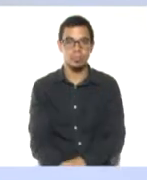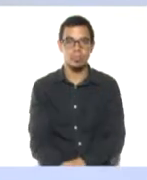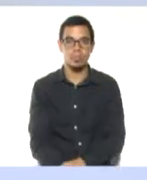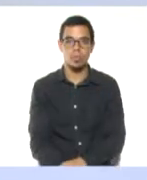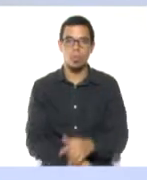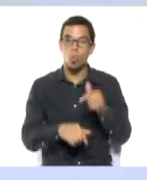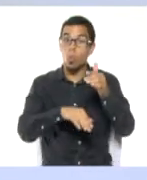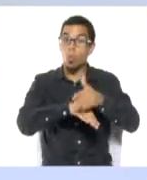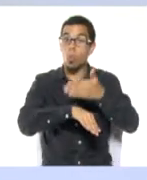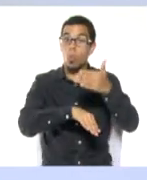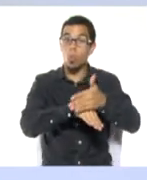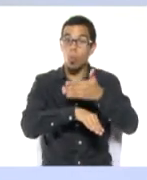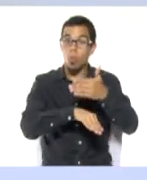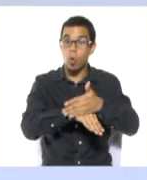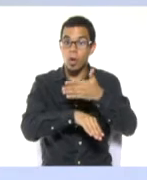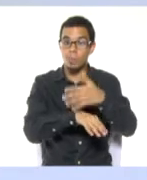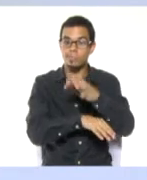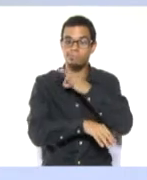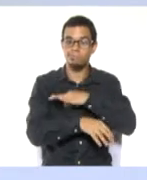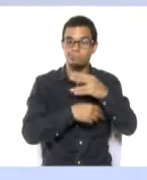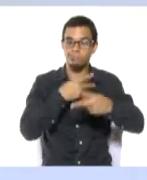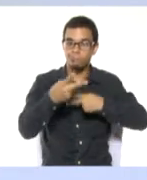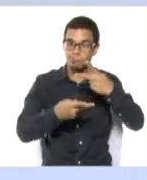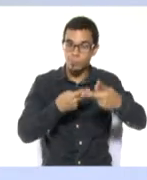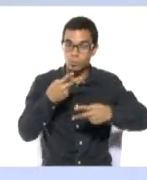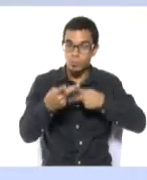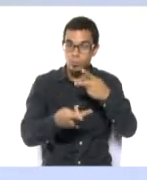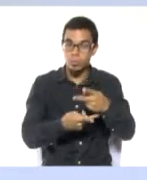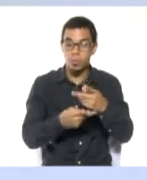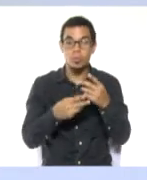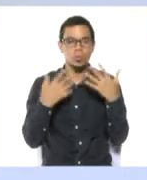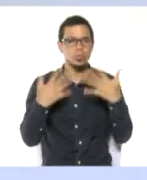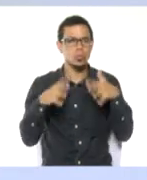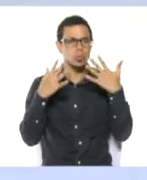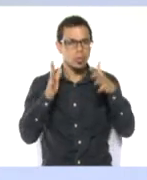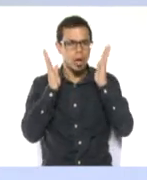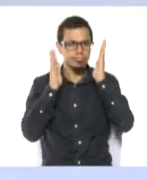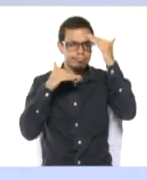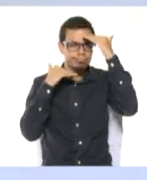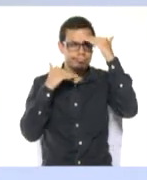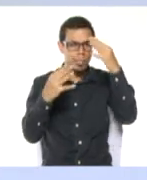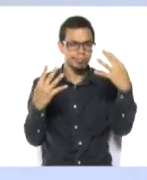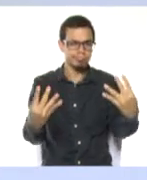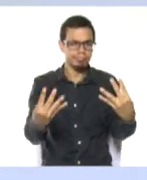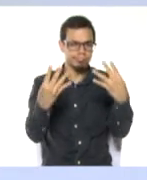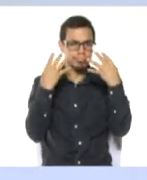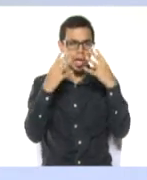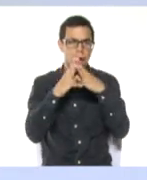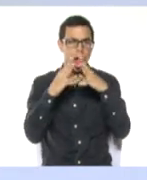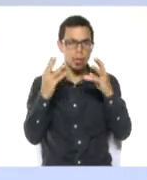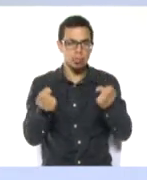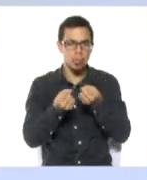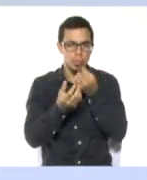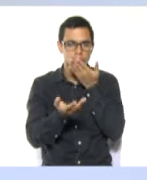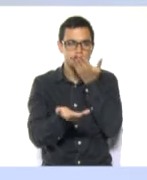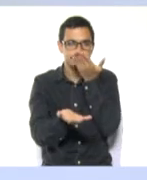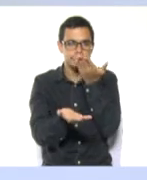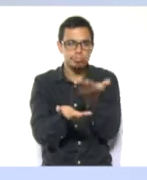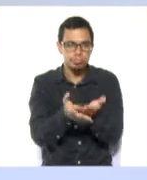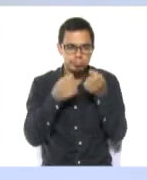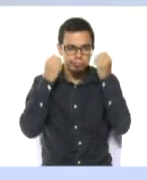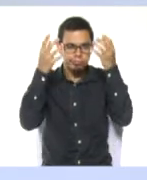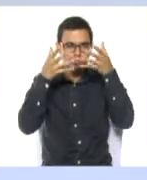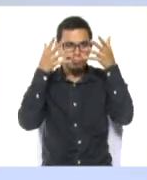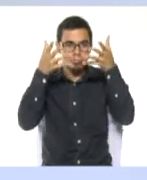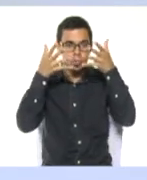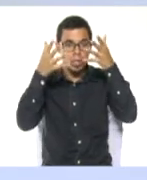Hoy jueves de socio productivo los invito a que estén atentos allá en casita a todas las orientaciones y clases que nos